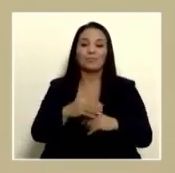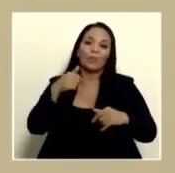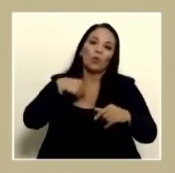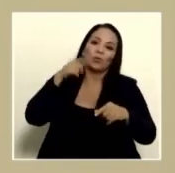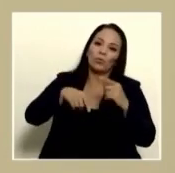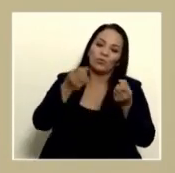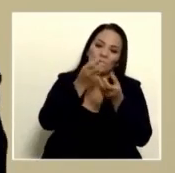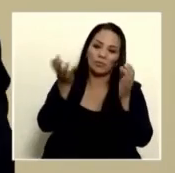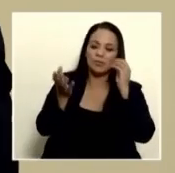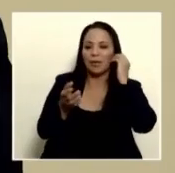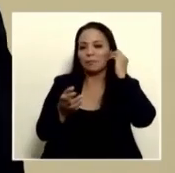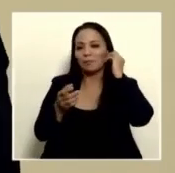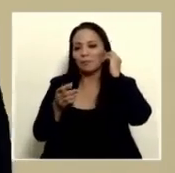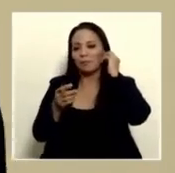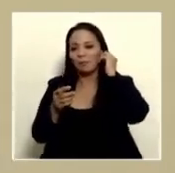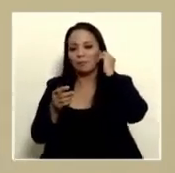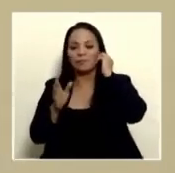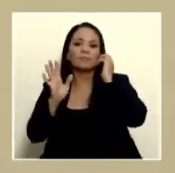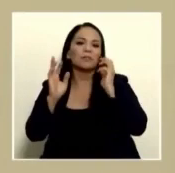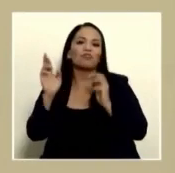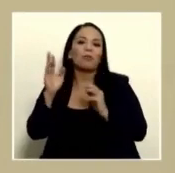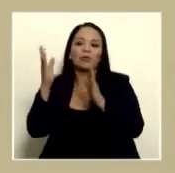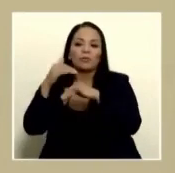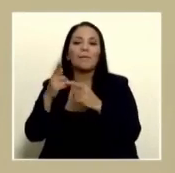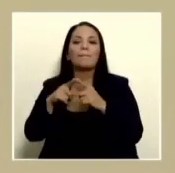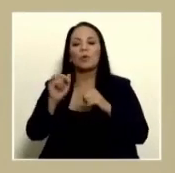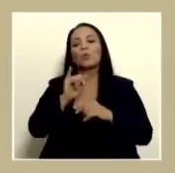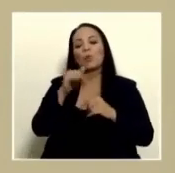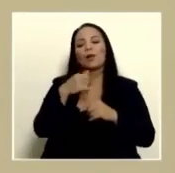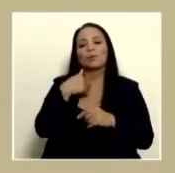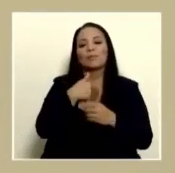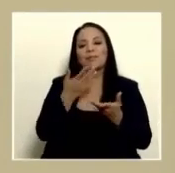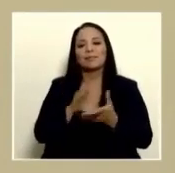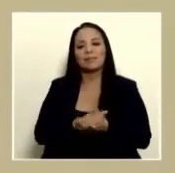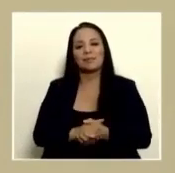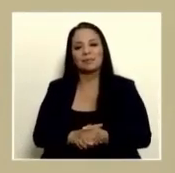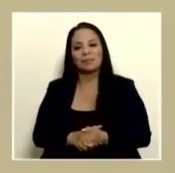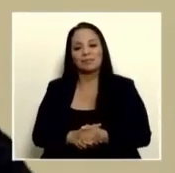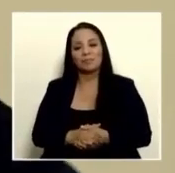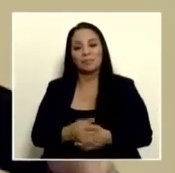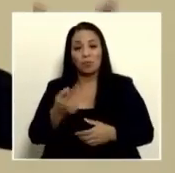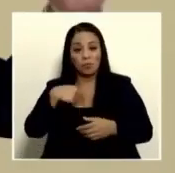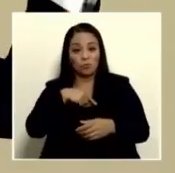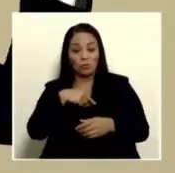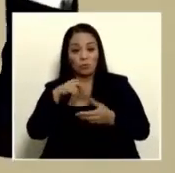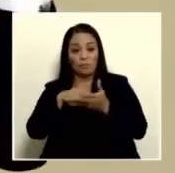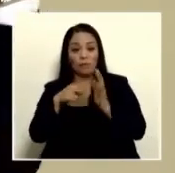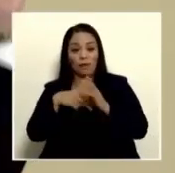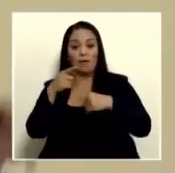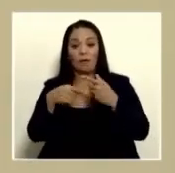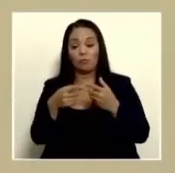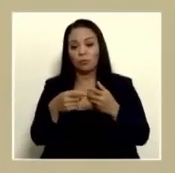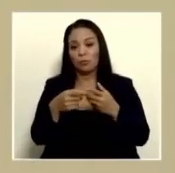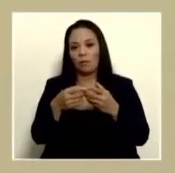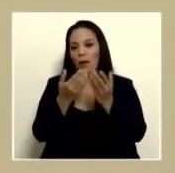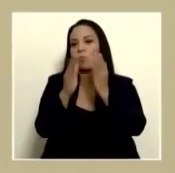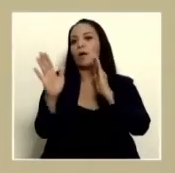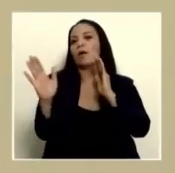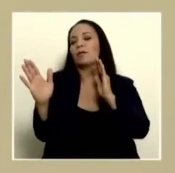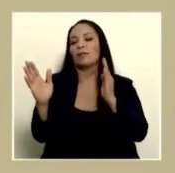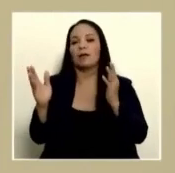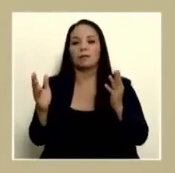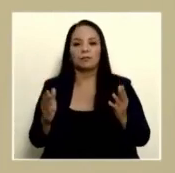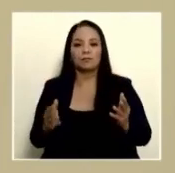pudimos anunciar don Roberto no anda por ahí pero igual va a ser con la ministra no es que vamos a abrir las puertas y tener